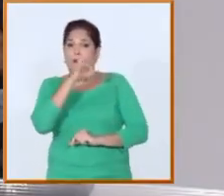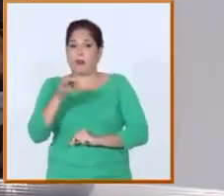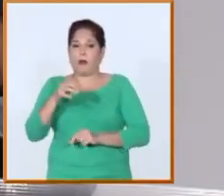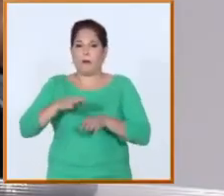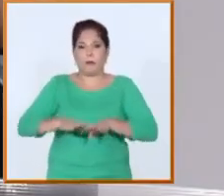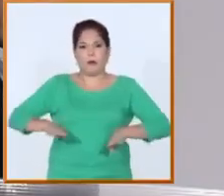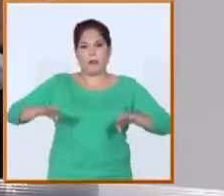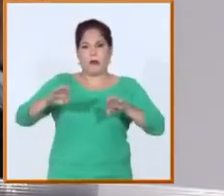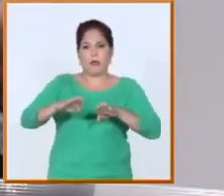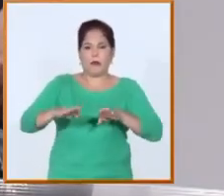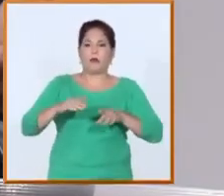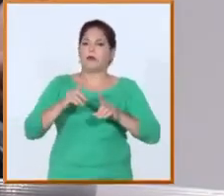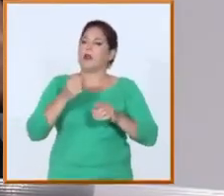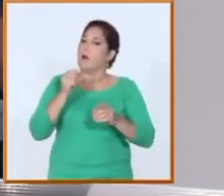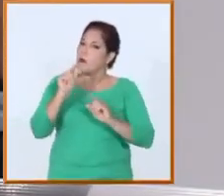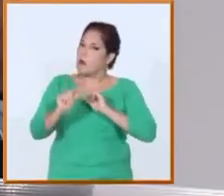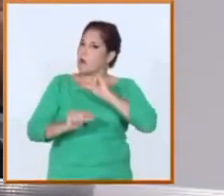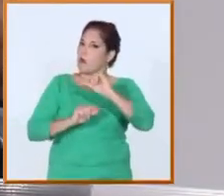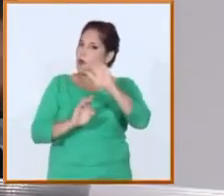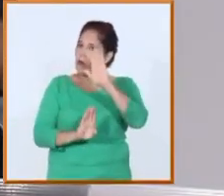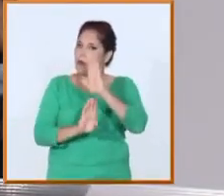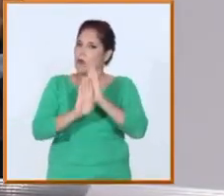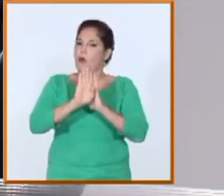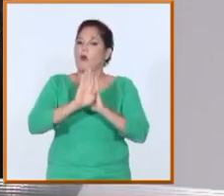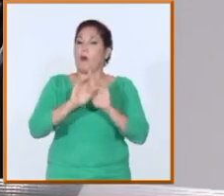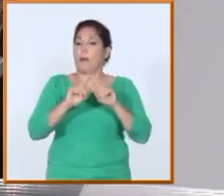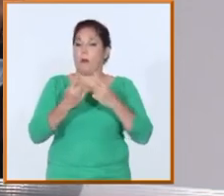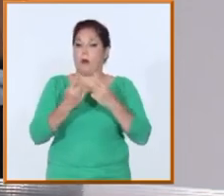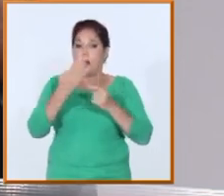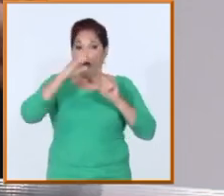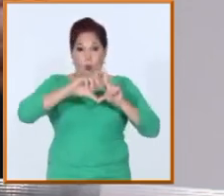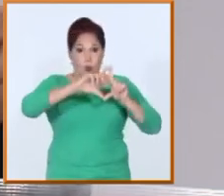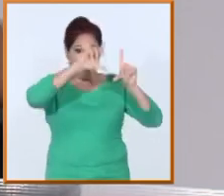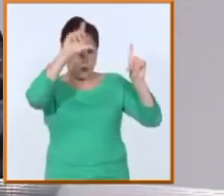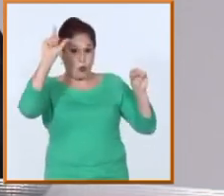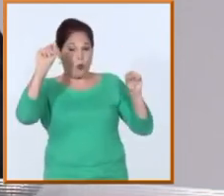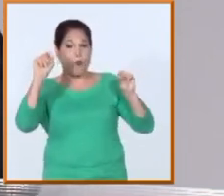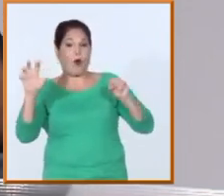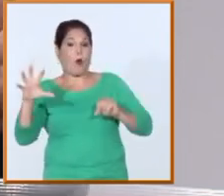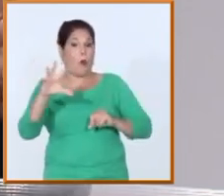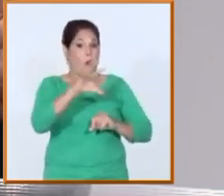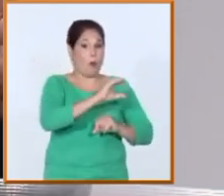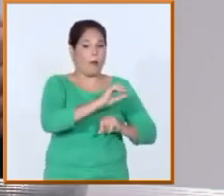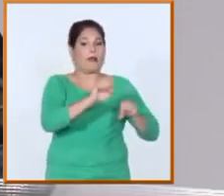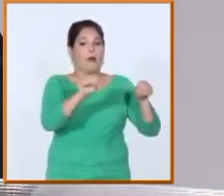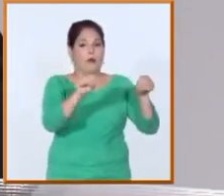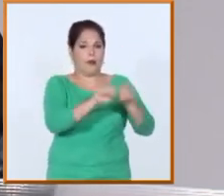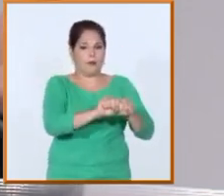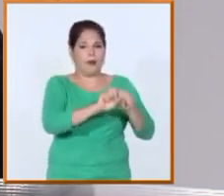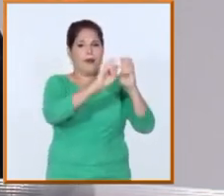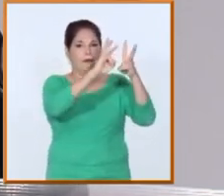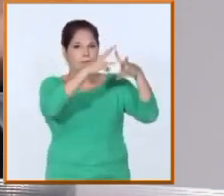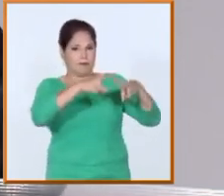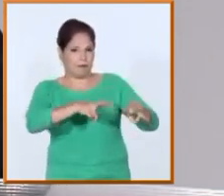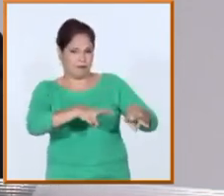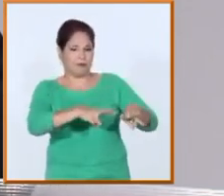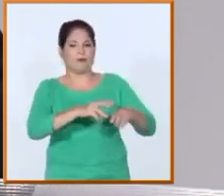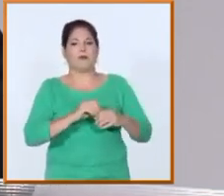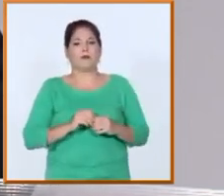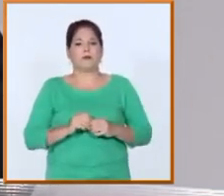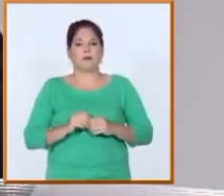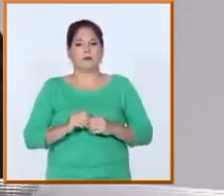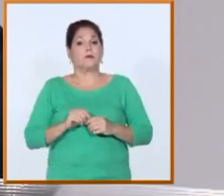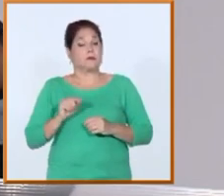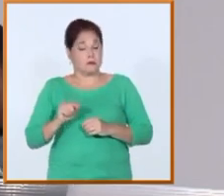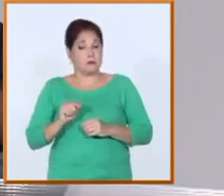verificábamos los avances que en materia de conectividad y de computadoras conectadas a la red tenían el Ministerio de Educación Superior y tenían la Educación Superior Cubana.